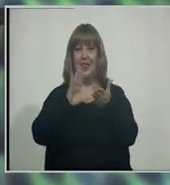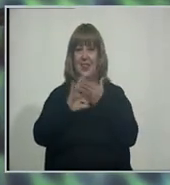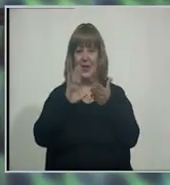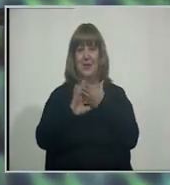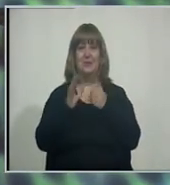Daniel Maza.